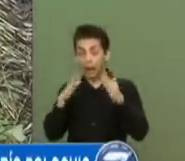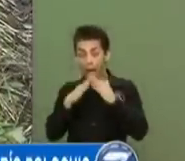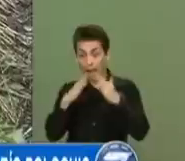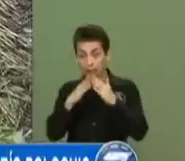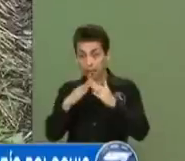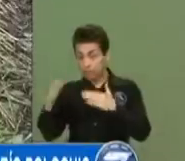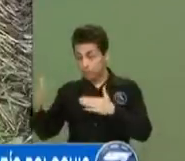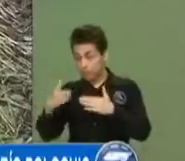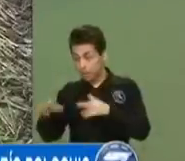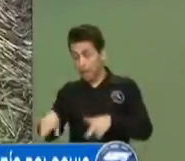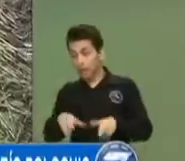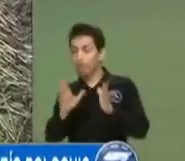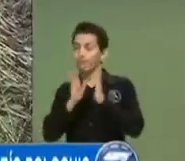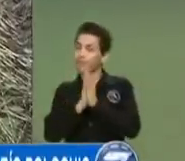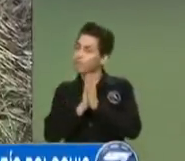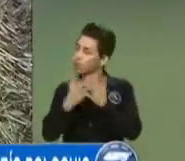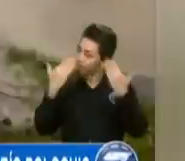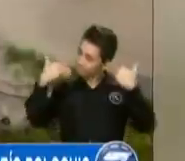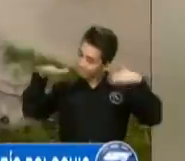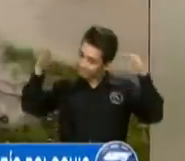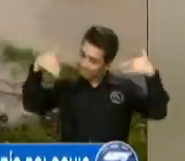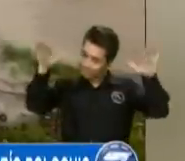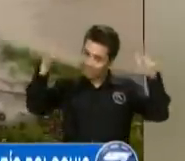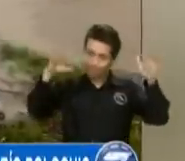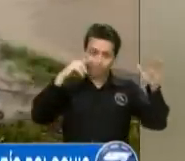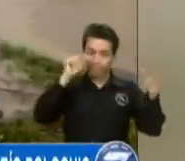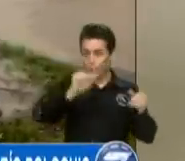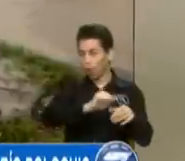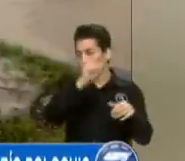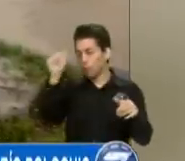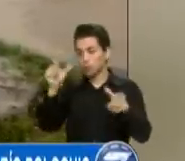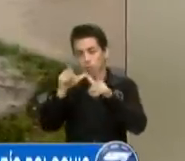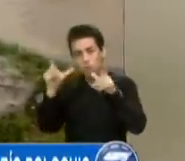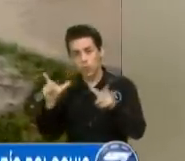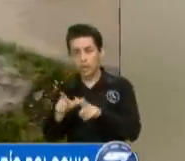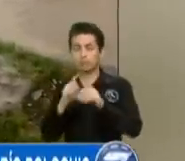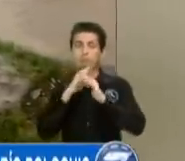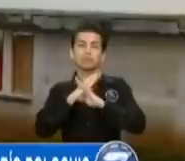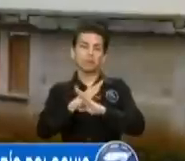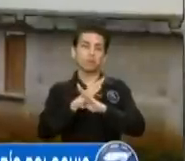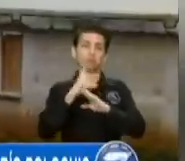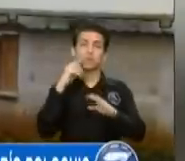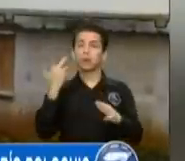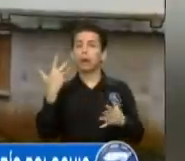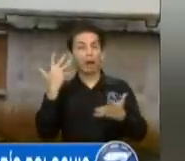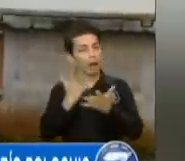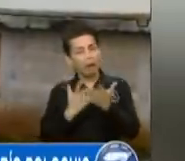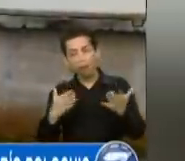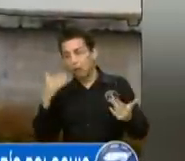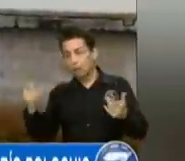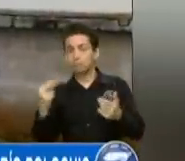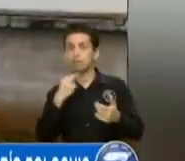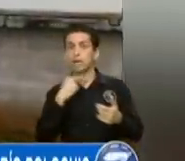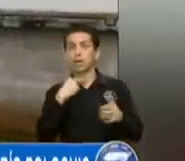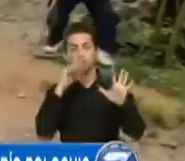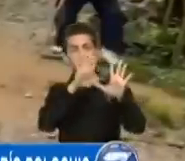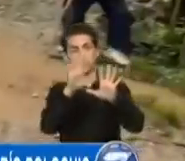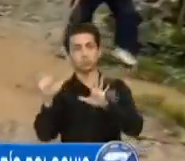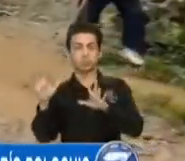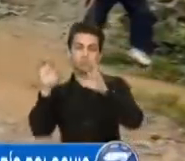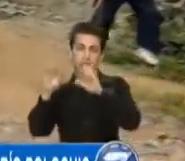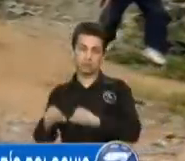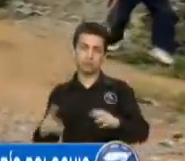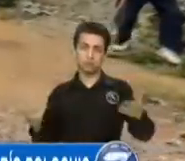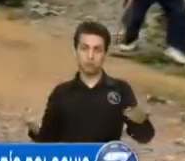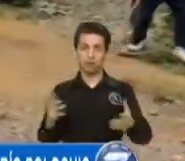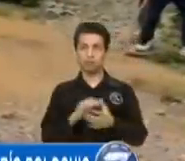abandonar el área y trasladarse a un lugar más seguro, y de esa manera evitar algún inconveniente que ponga en peligro su integridad física. Otro de los